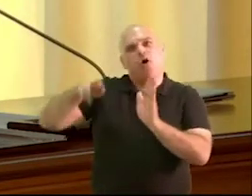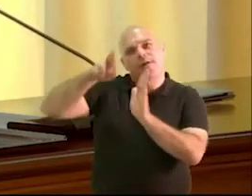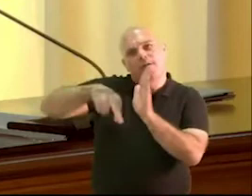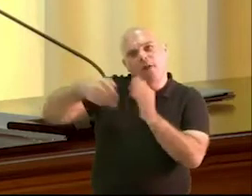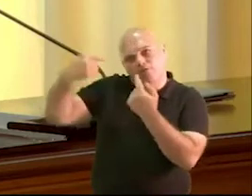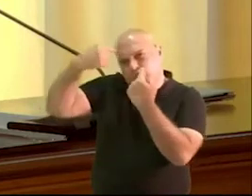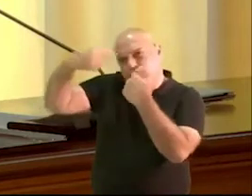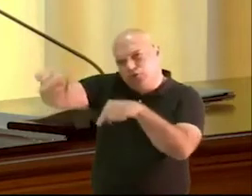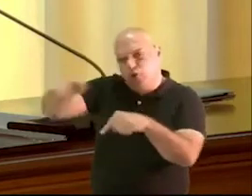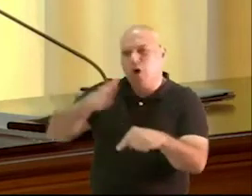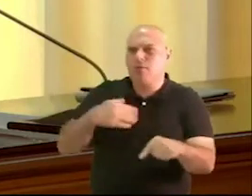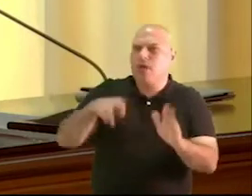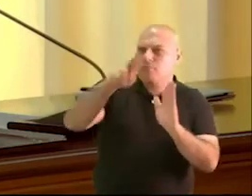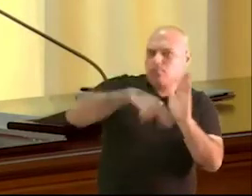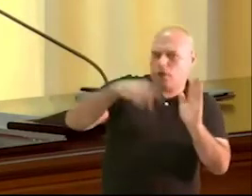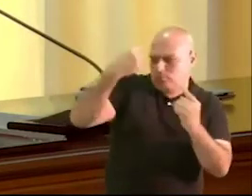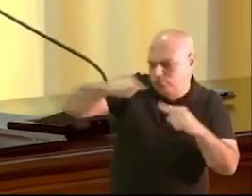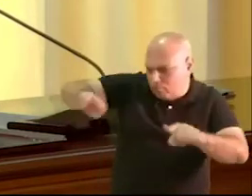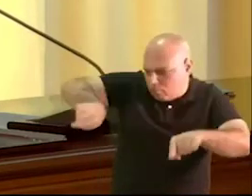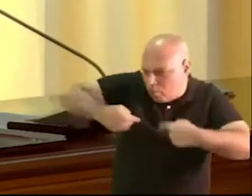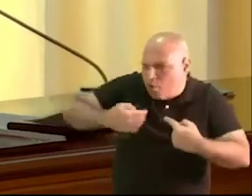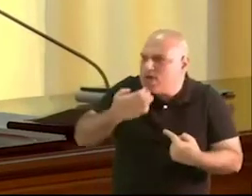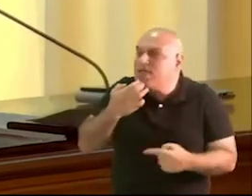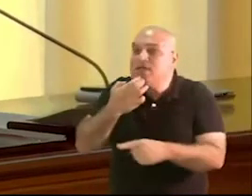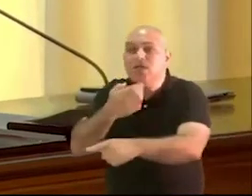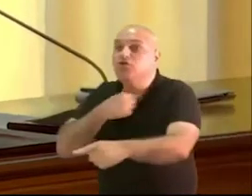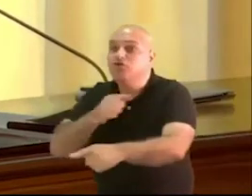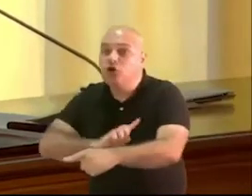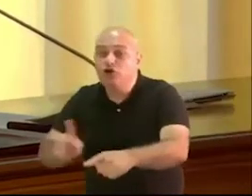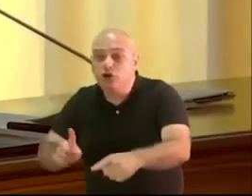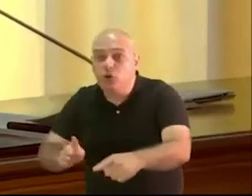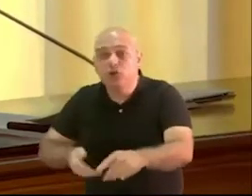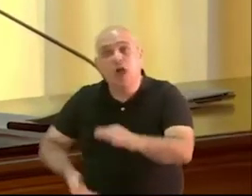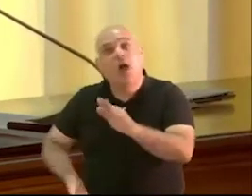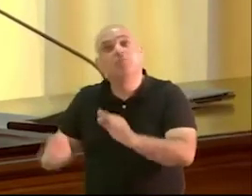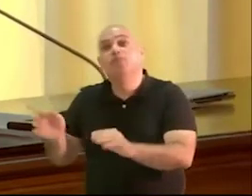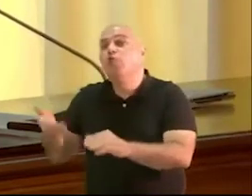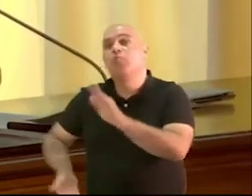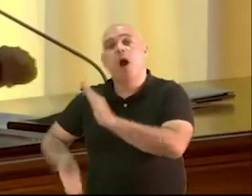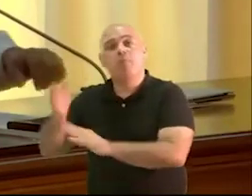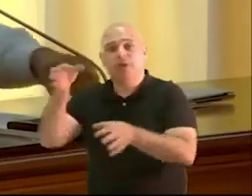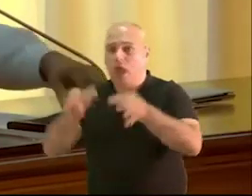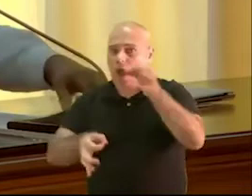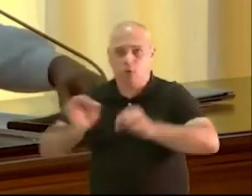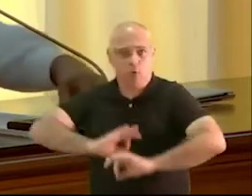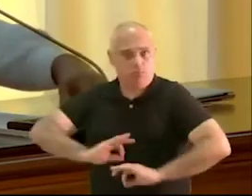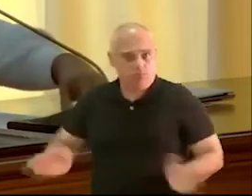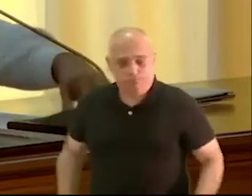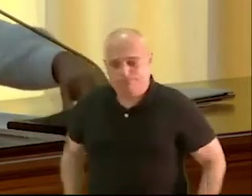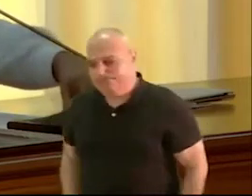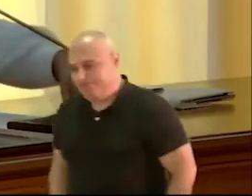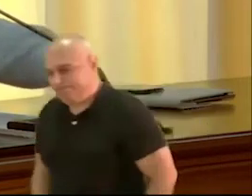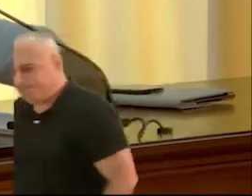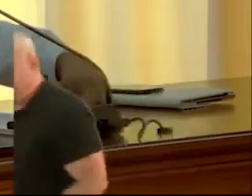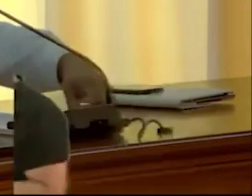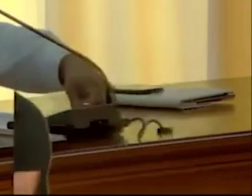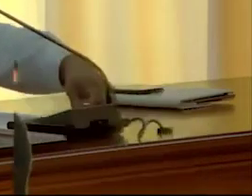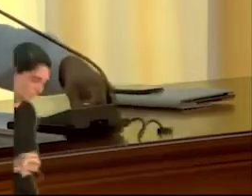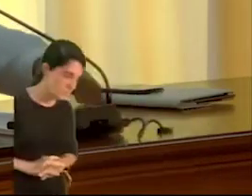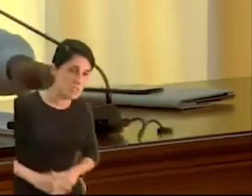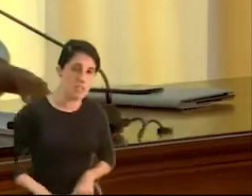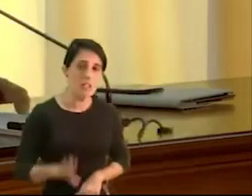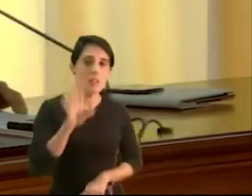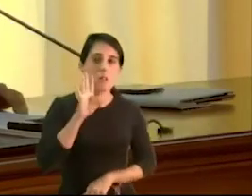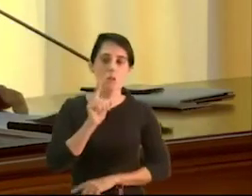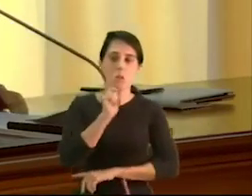creamos conveniente. Y si a alguien no le gusta, quien tiene que ir a los juzgados es la persona. No ustedes a ser, como dije antes, juez y parte.